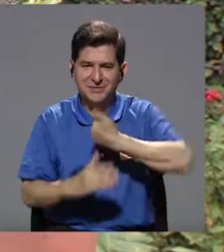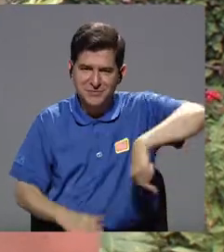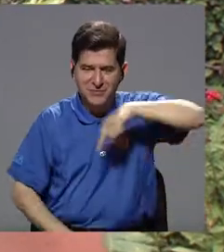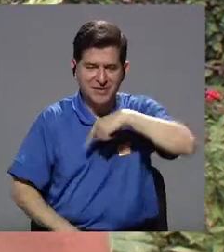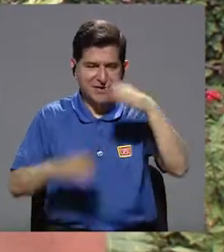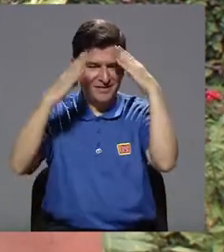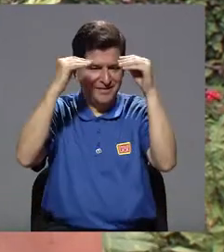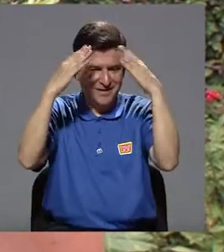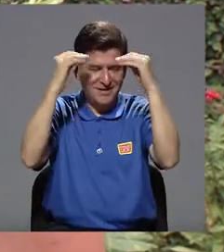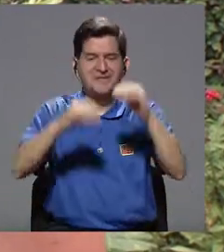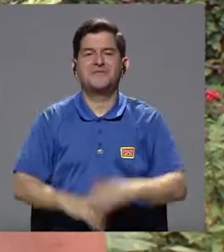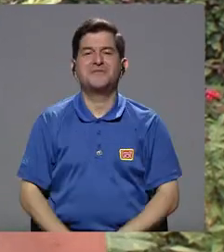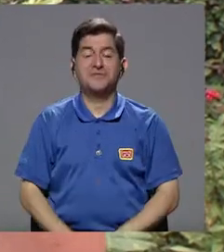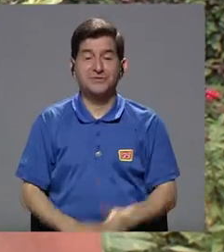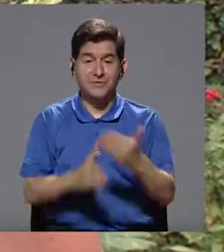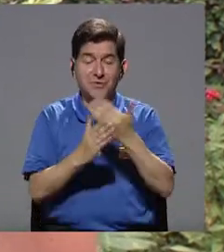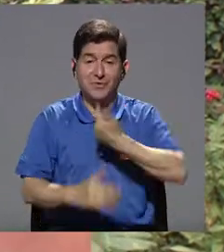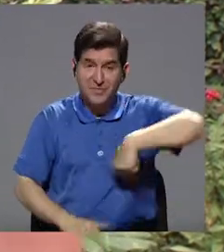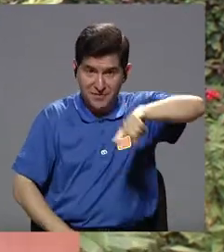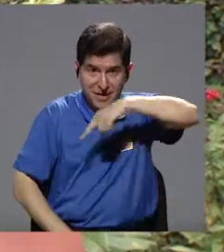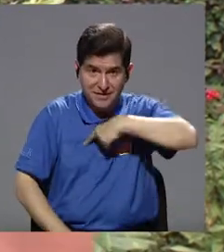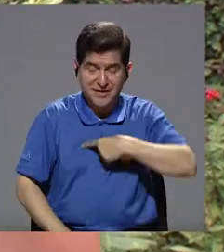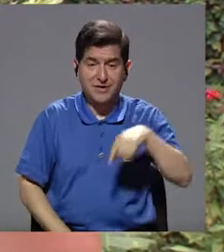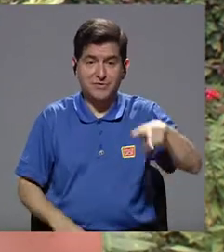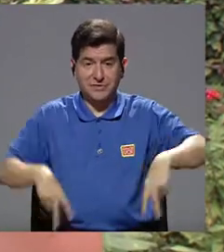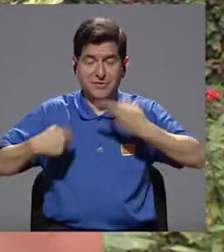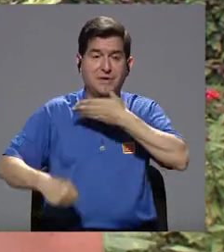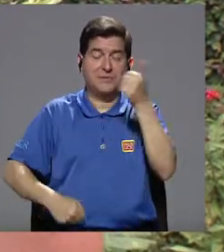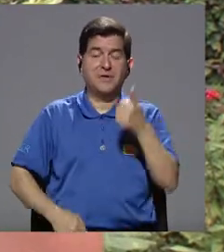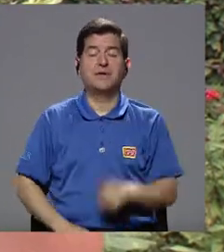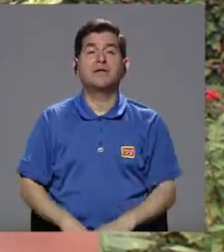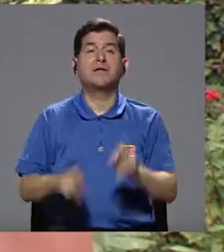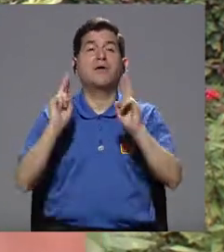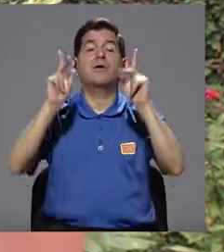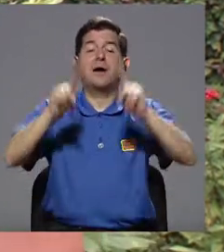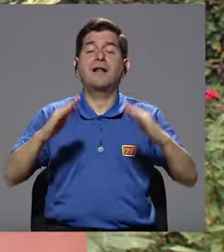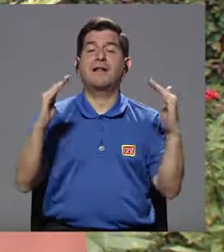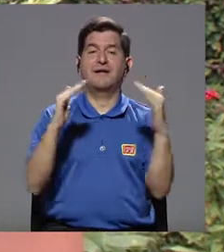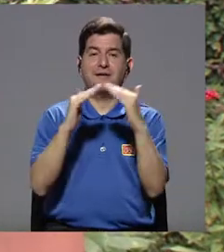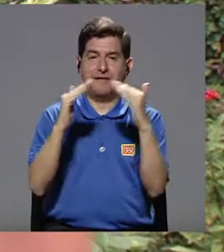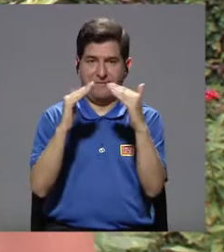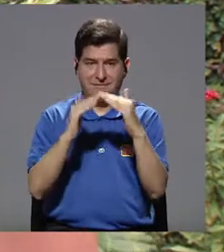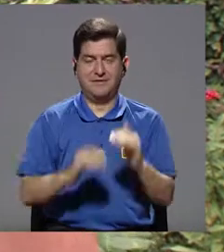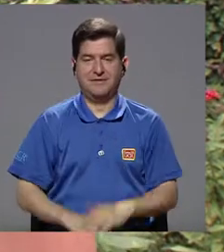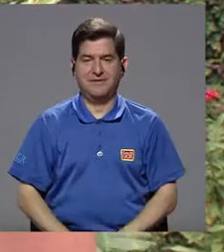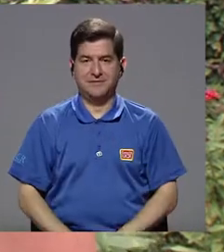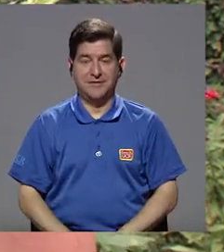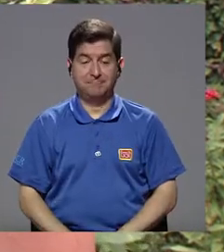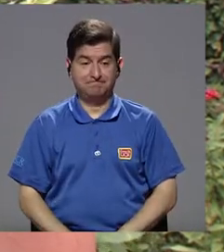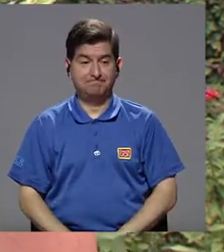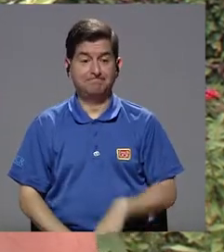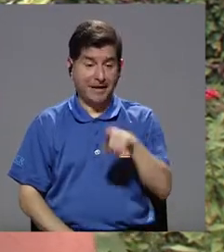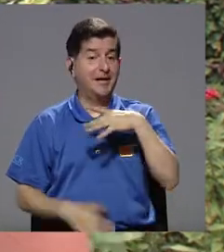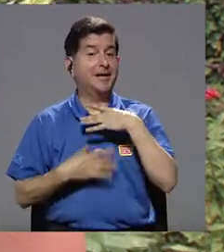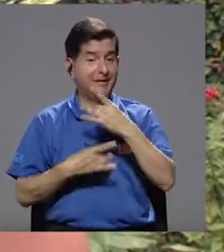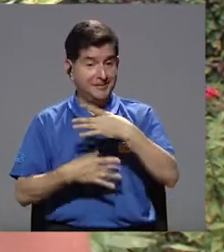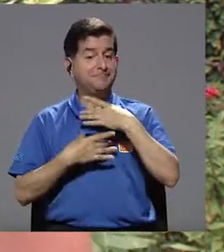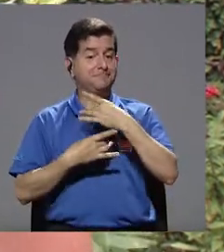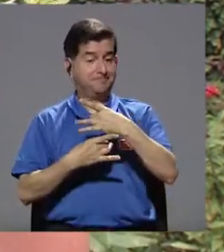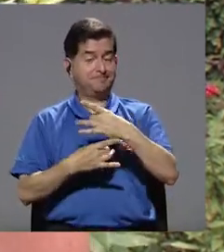por compartir con nosotros esta información, haber compartido con nosotros en Vivir Mejor. Ojalá que para las personas en casa, pues, haya sido